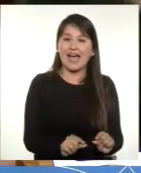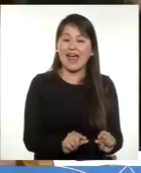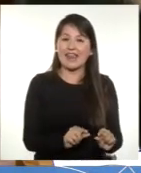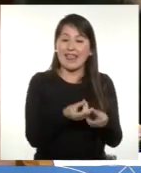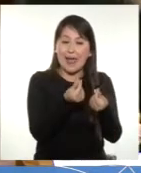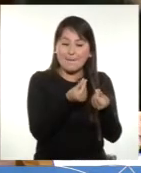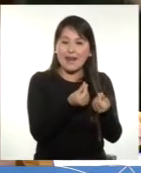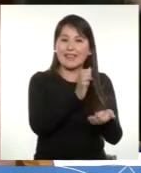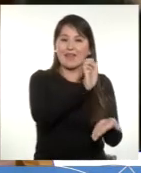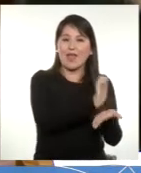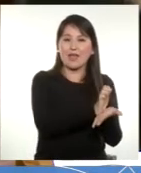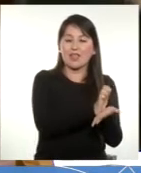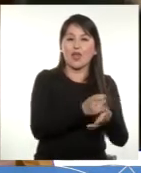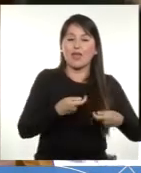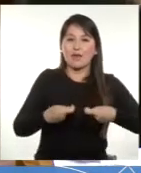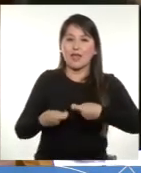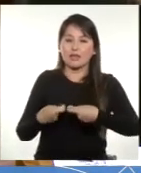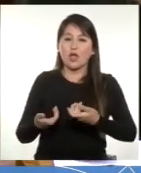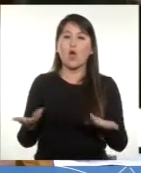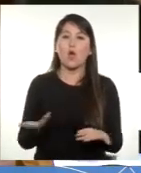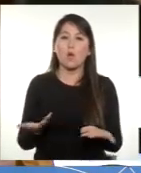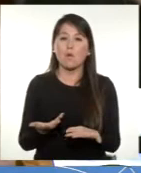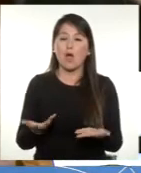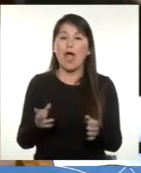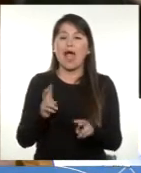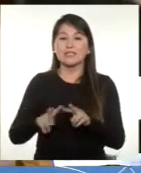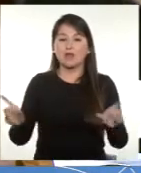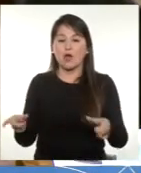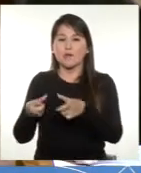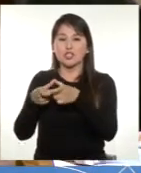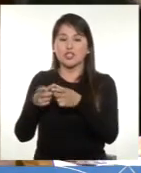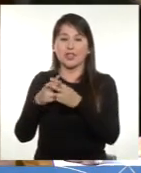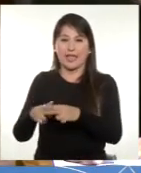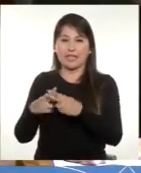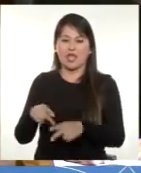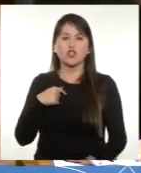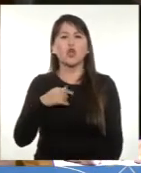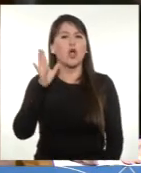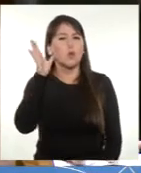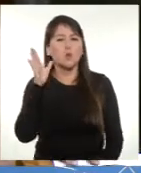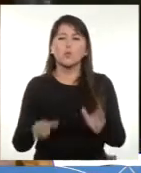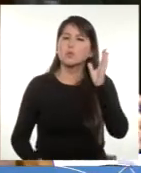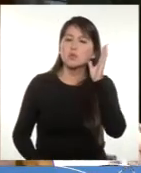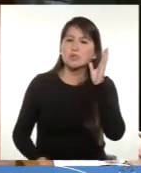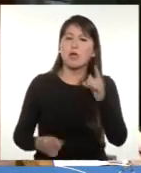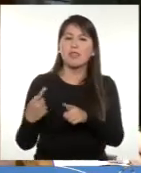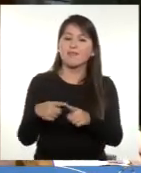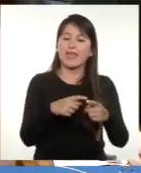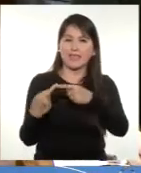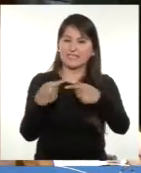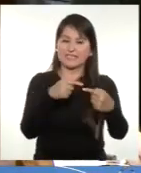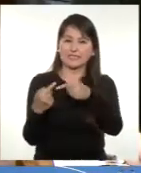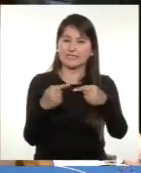tributarias a las rentas del capital mediante una comisión técnica. He escuchado con atención las deliberaciones y el